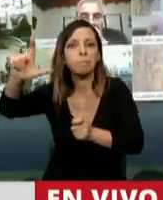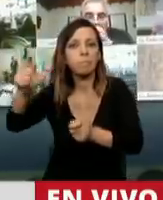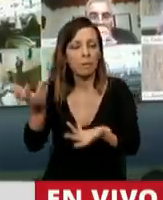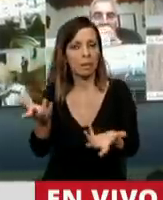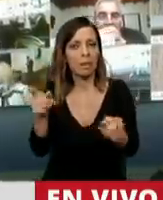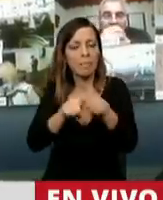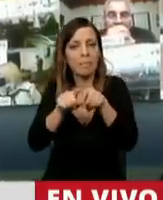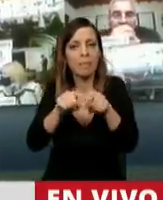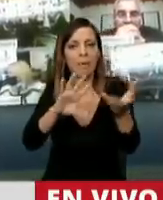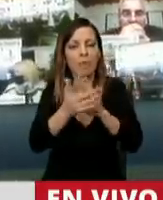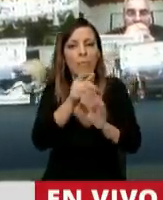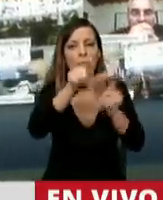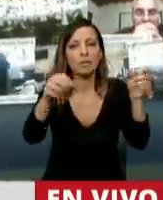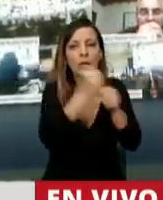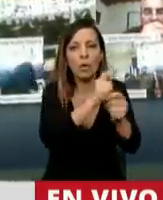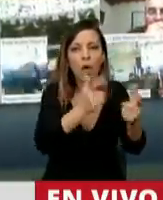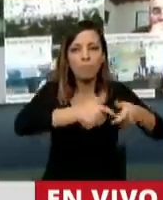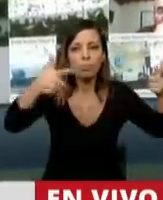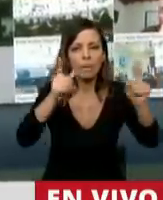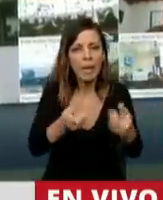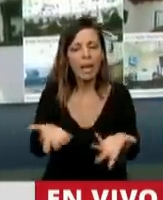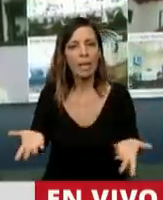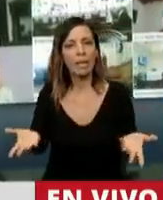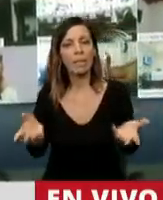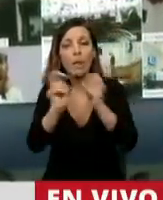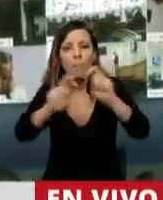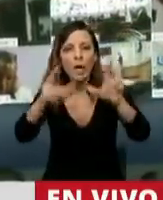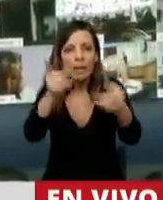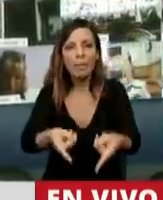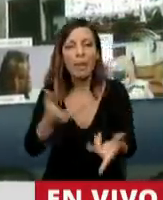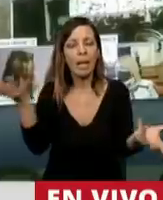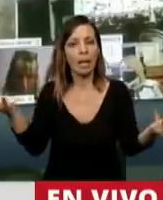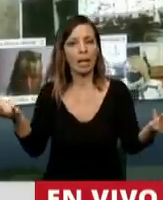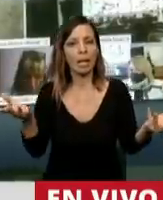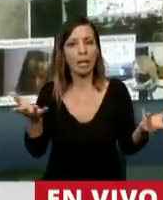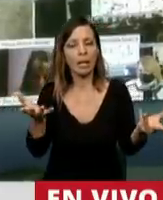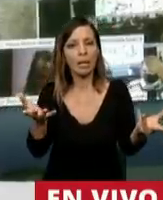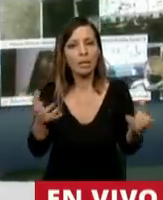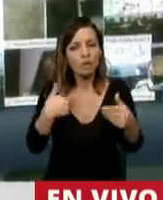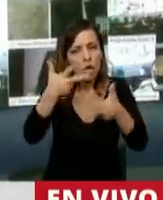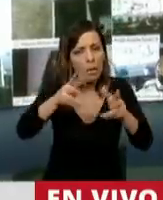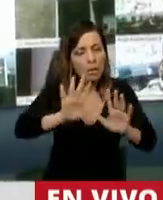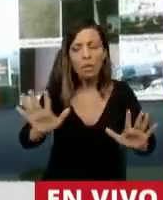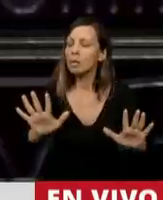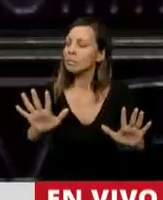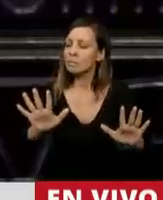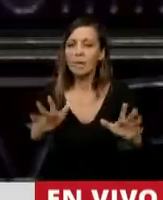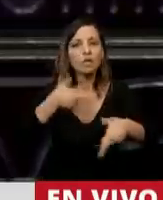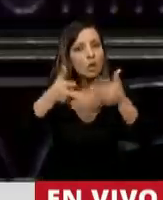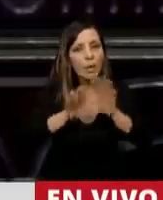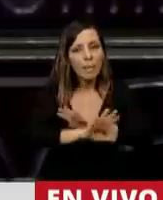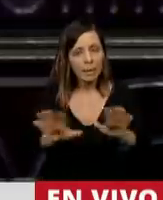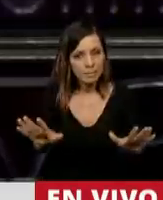desocupación. Pero para peor, porque pasaron muchas cosas. Y no voy a hablar... Y no voy a hablar